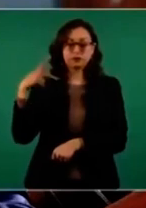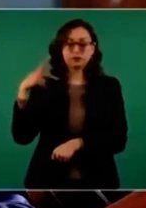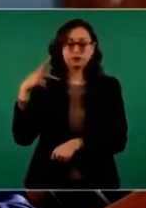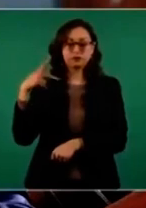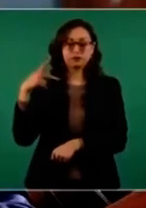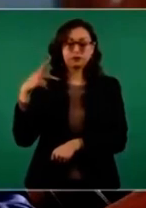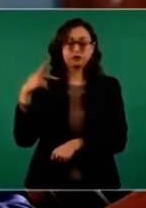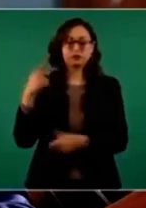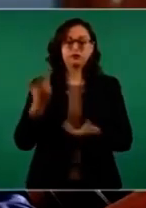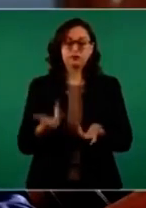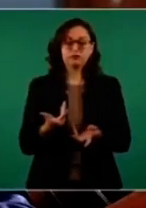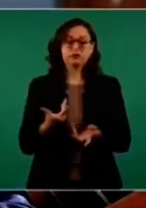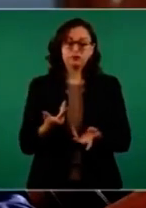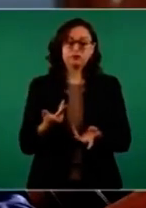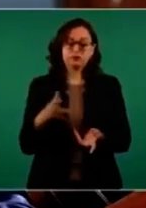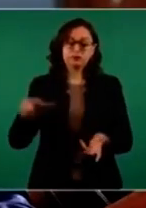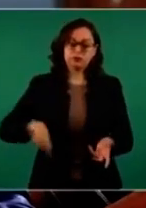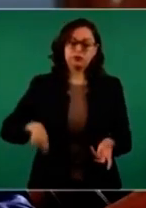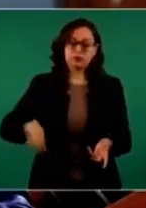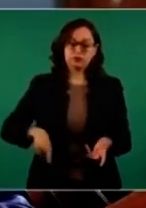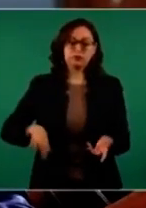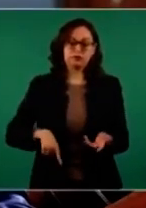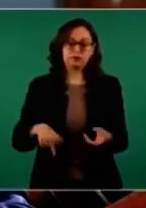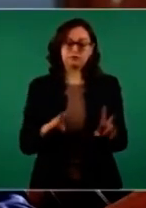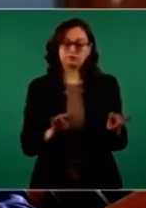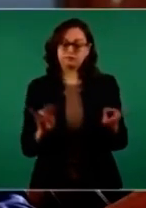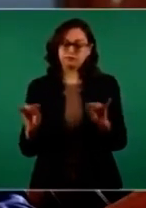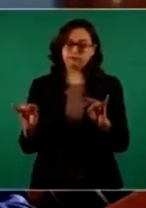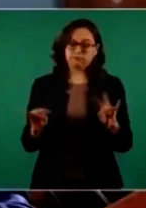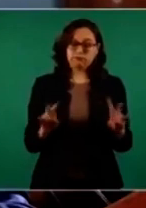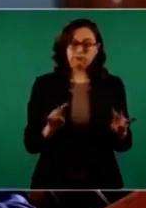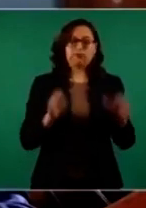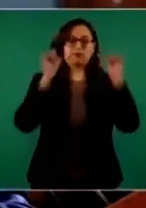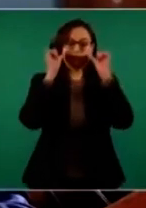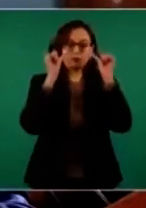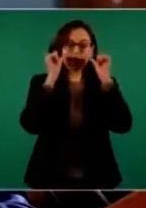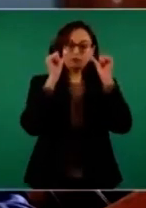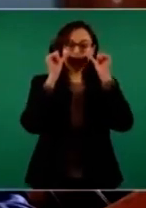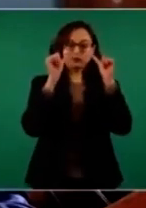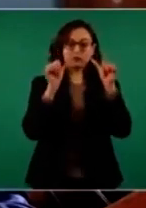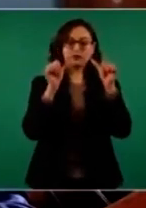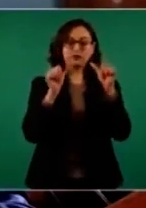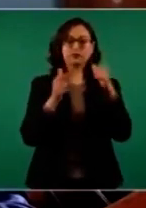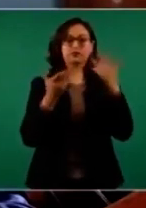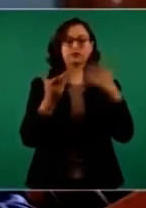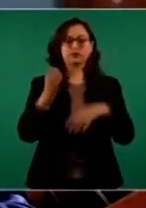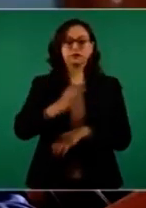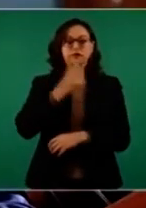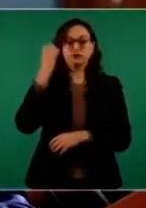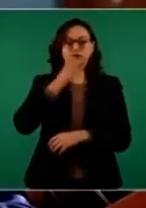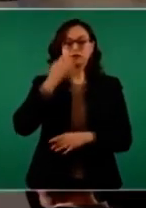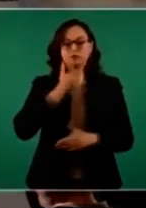especial el sector público, estén atentos. Que